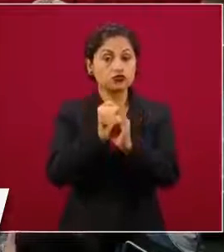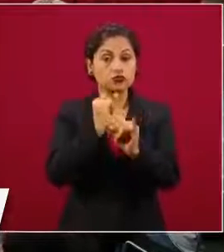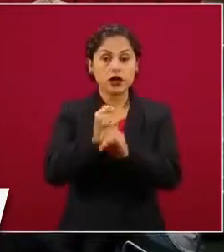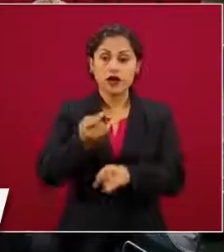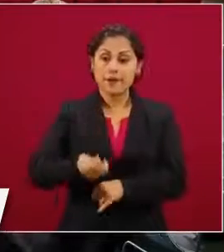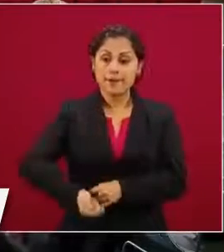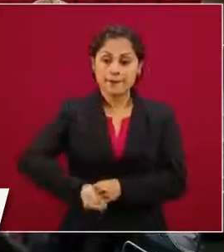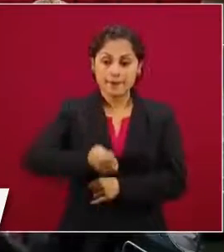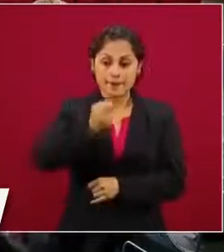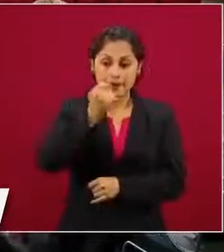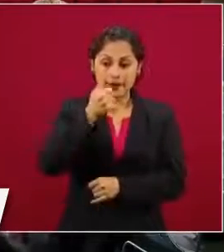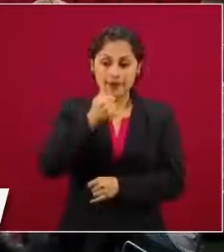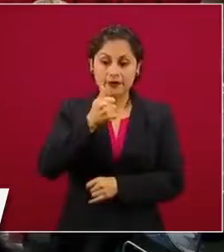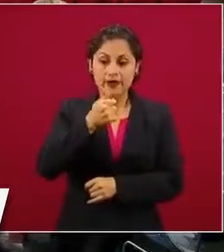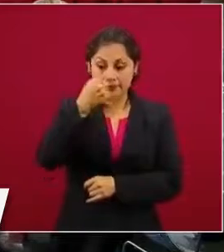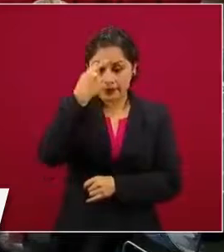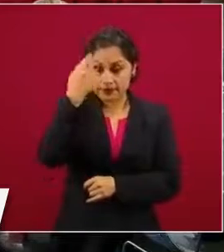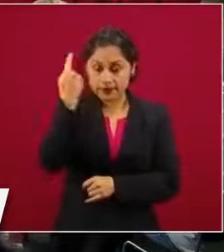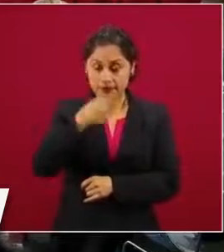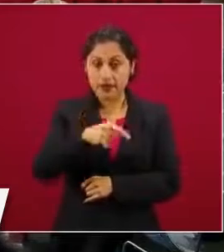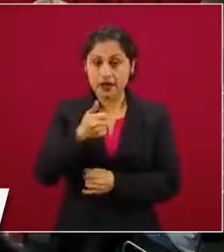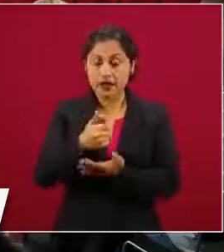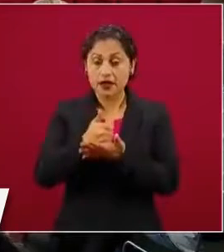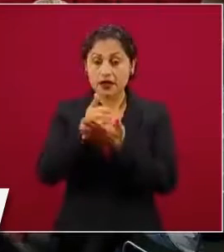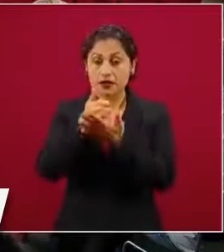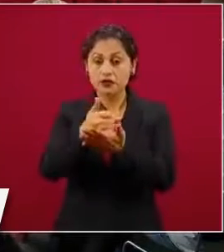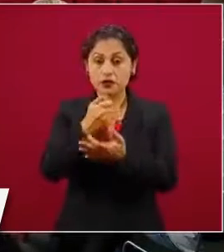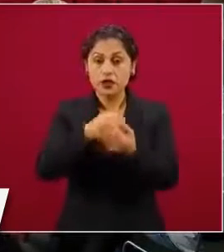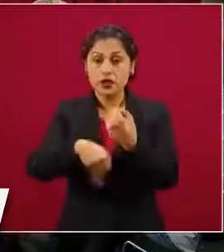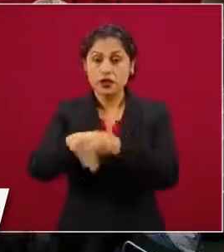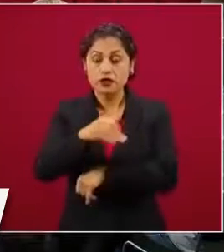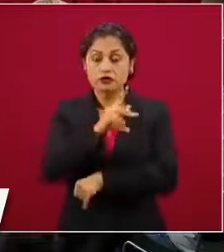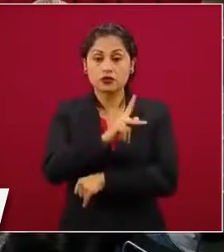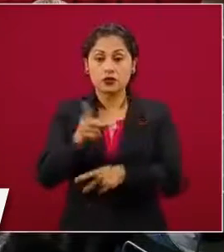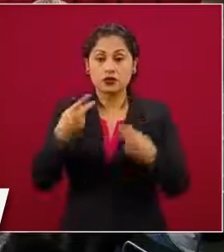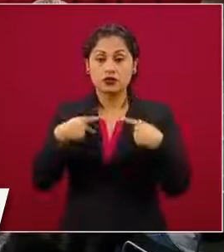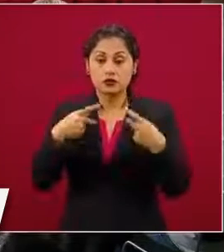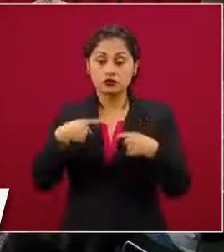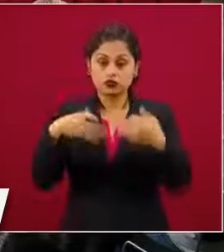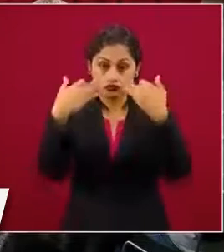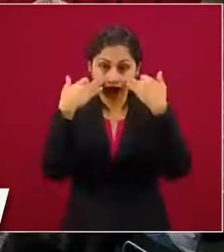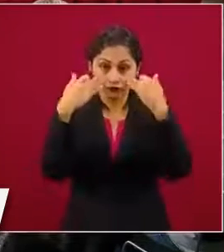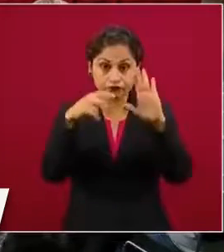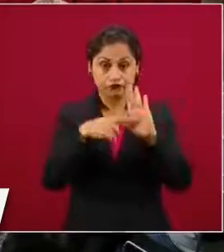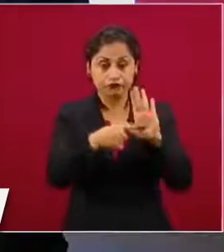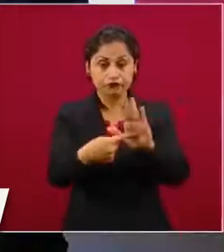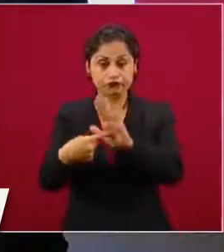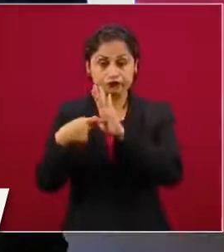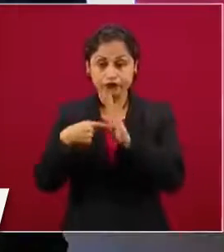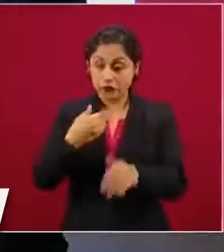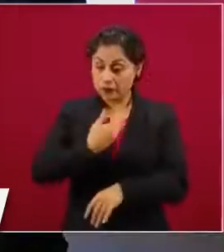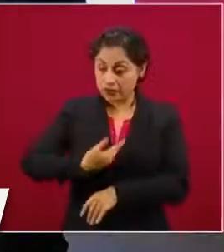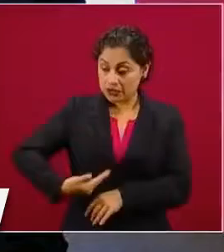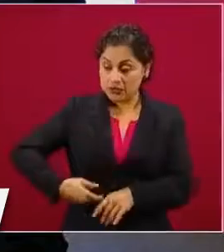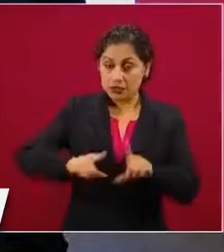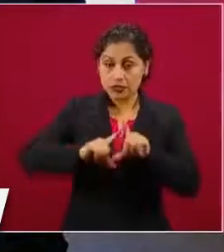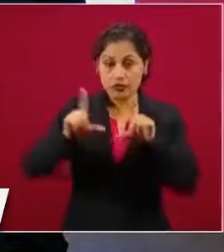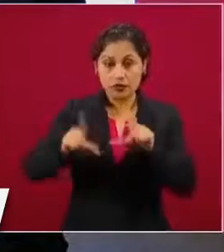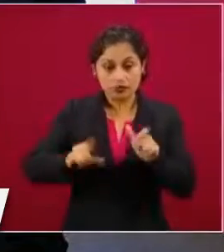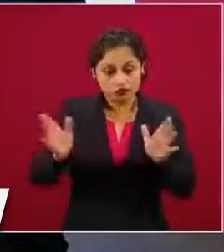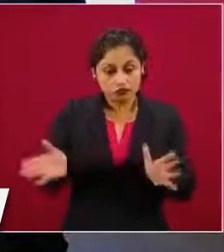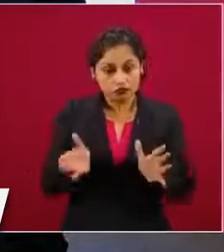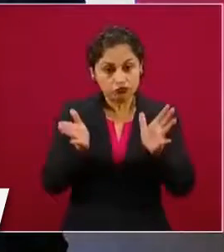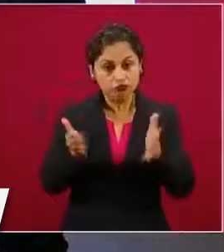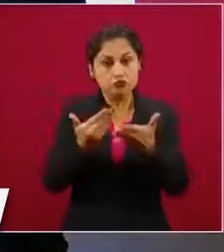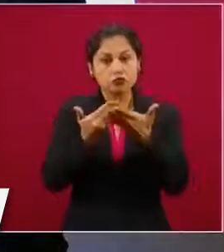como parte de la transparencia y la equidad que el señor presidente de la República ha estado impulsando. Con este sorteo